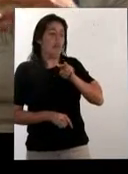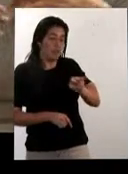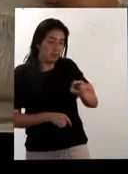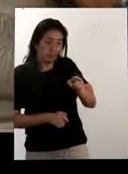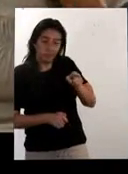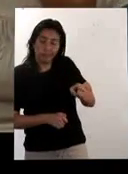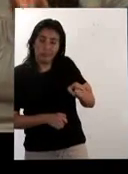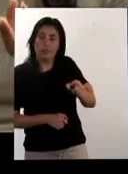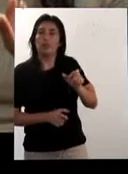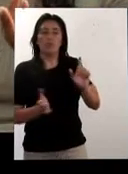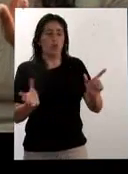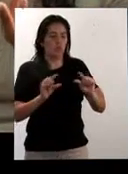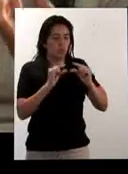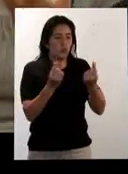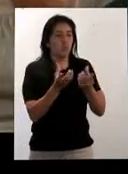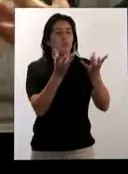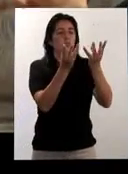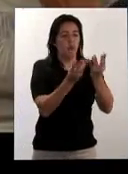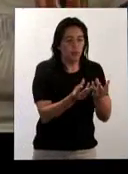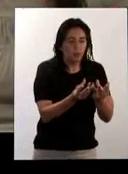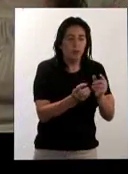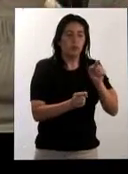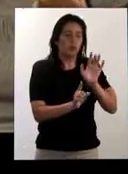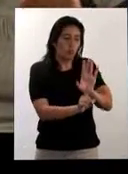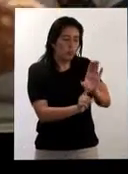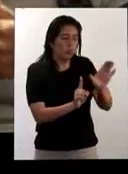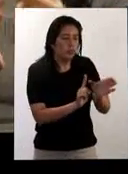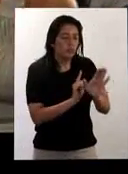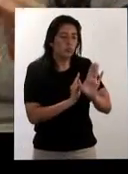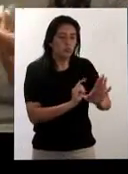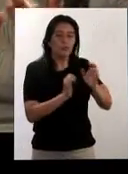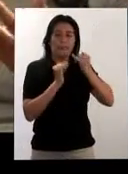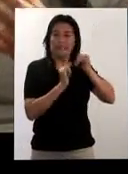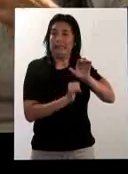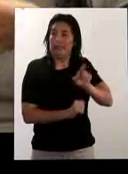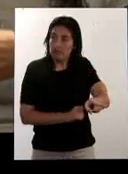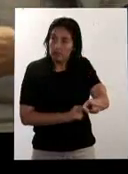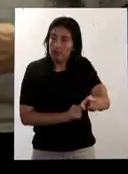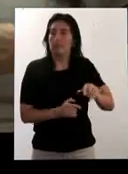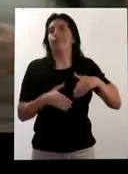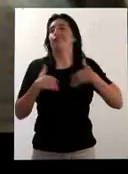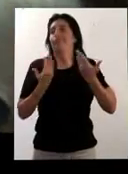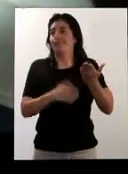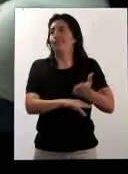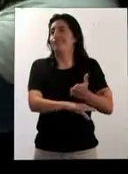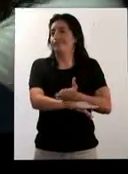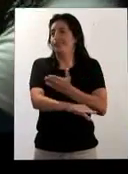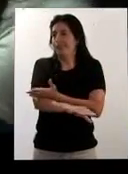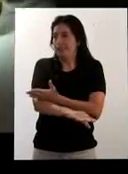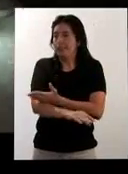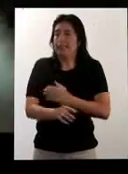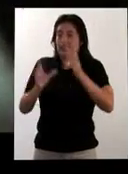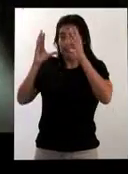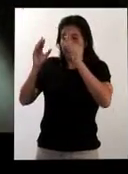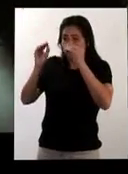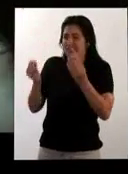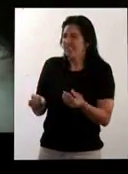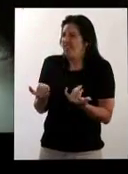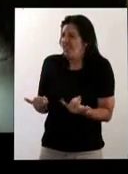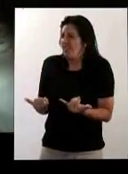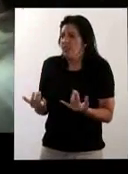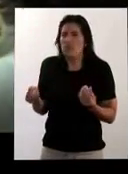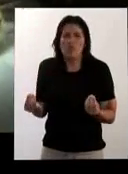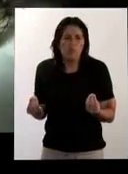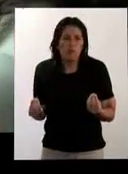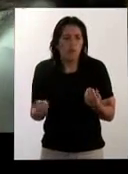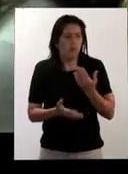en que nosotros los veamos así, como una minoría lingüística, con cultura, comunidad, idioma diferente, va a poder avanzar. Entonces, ¿la educación